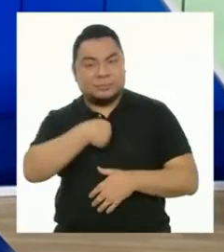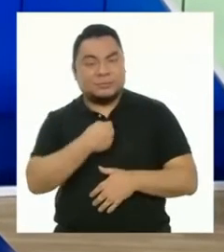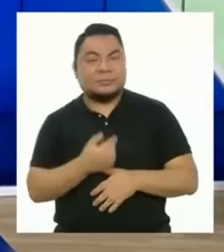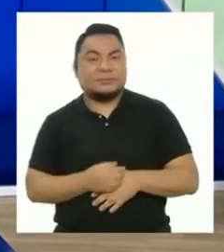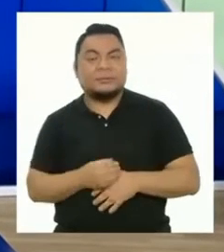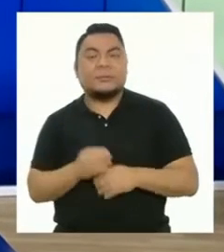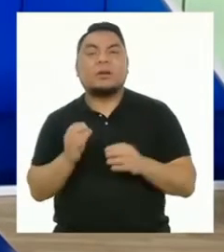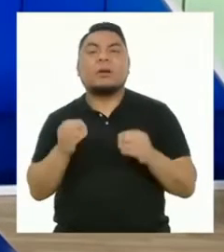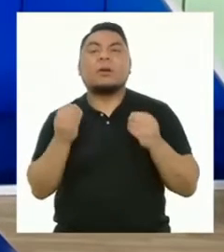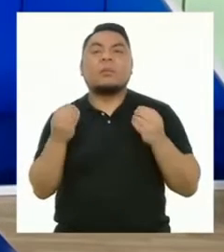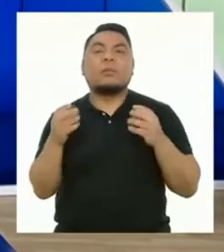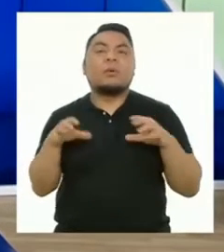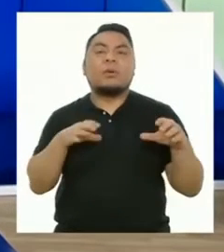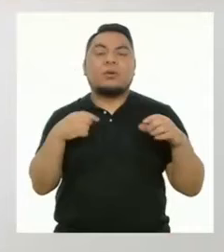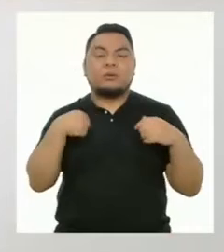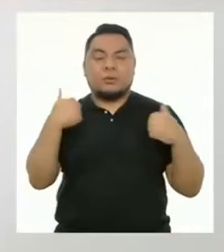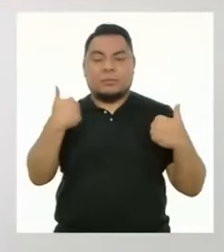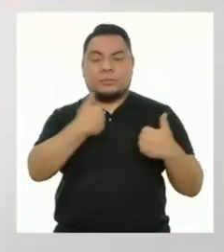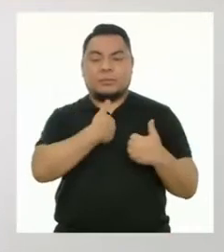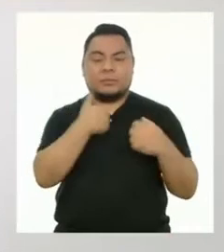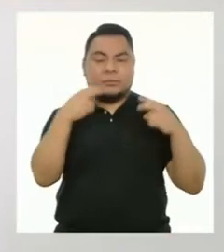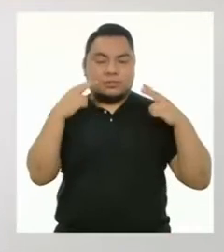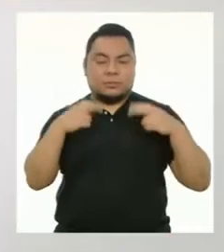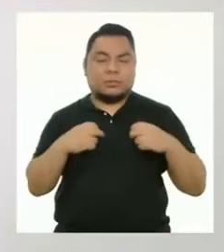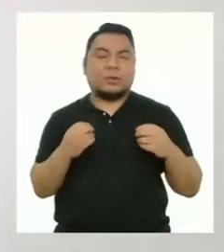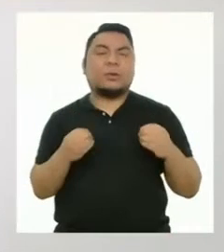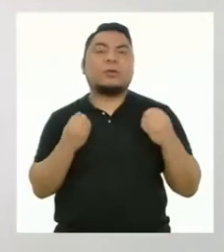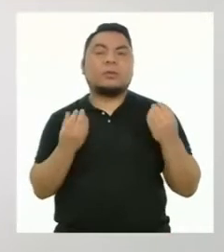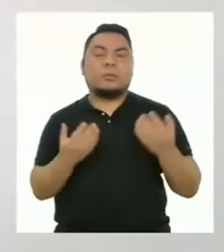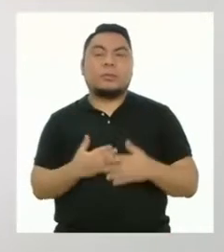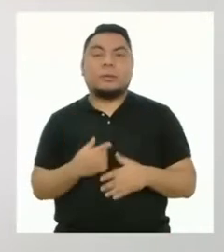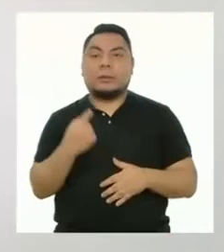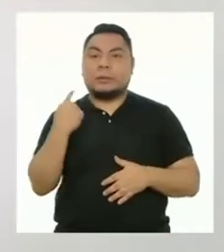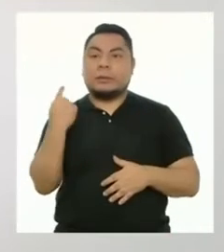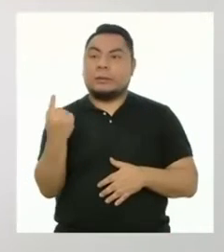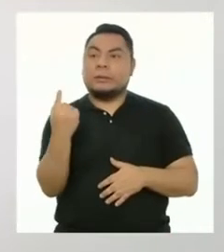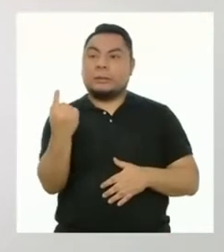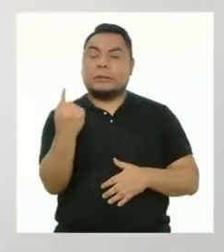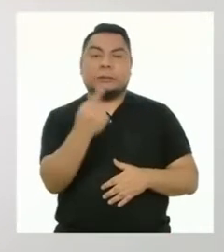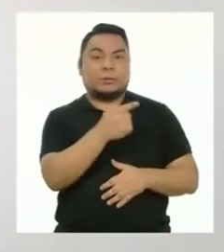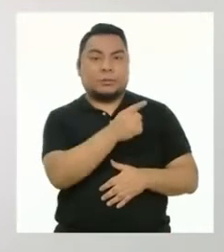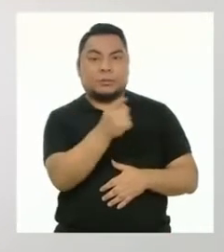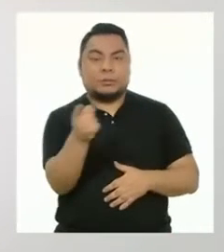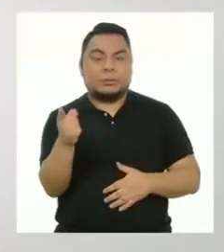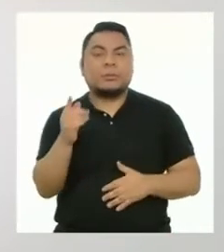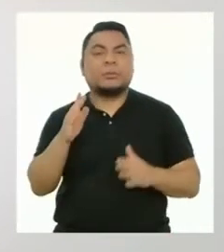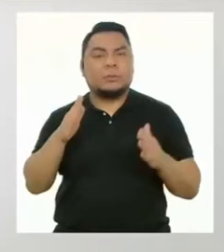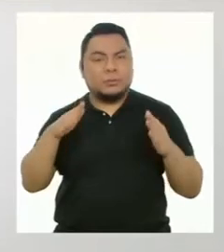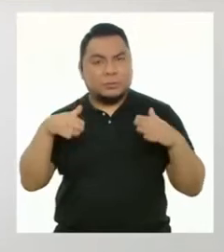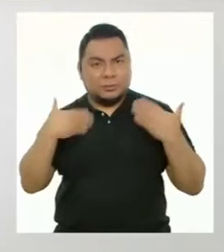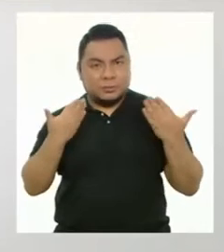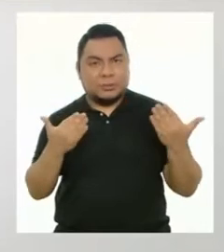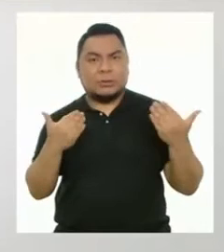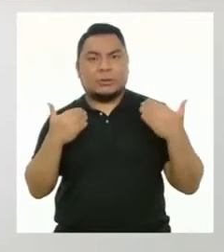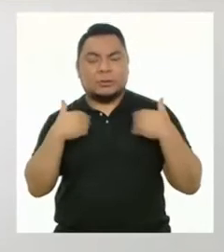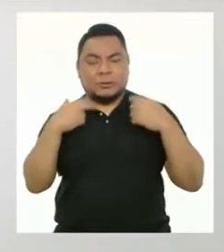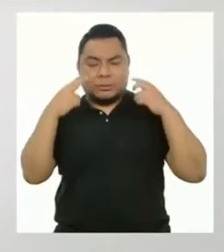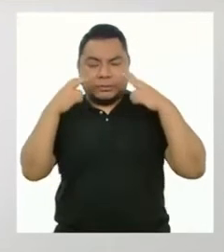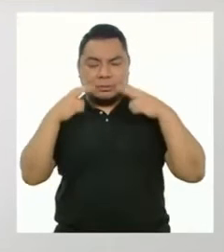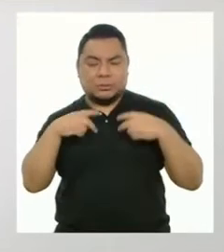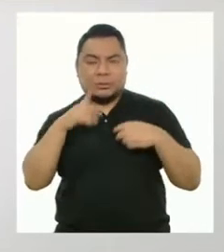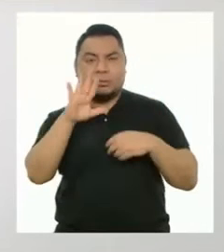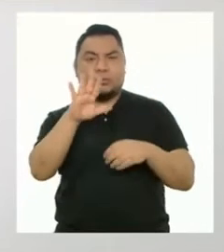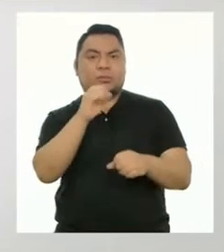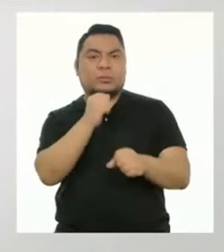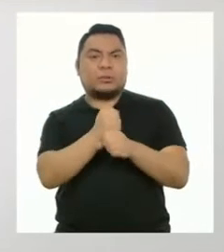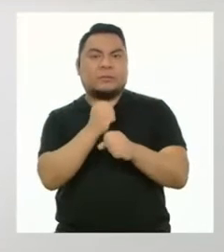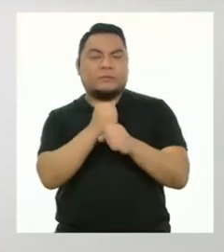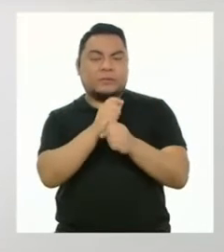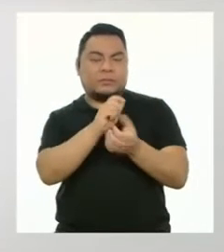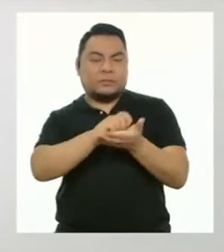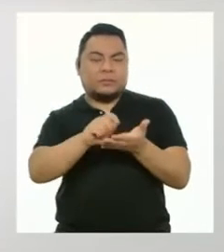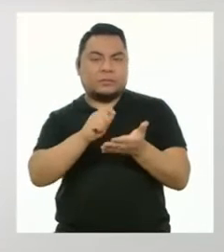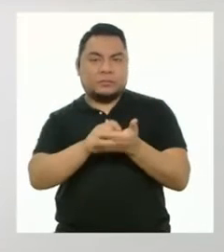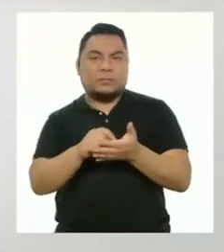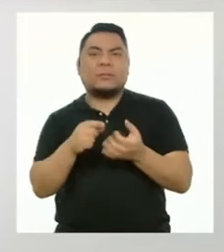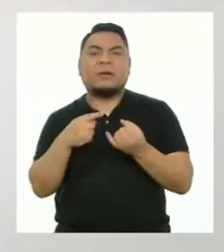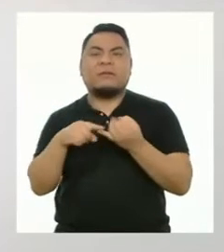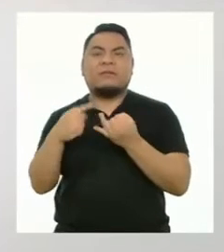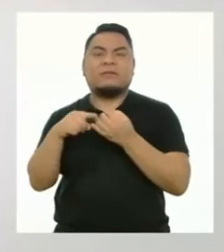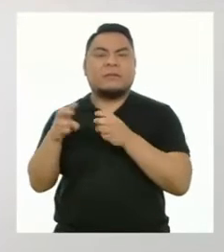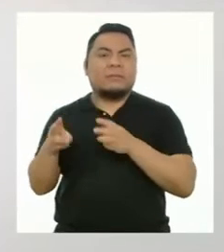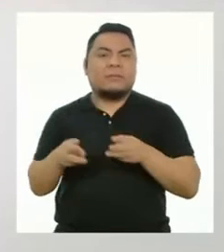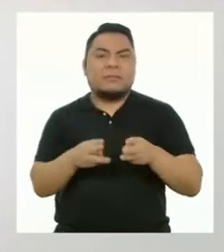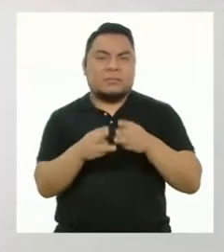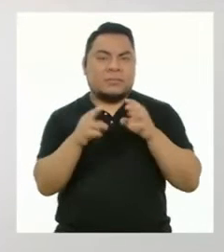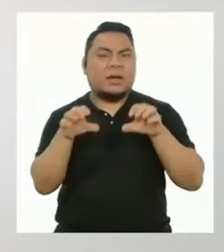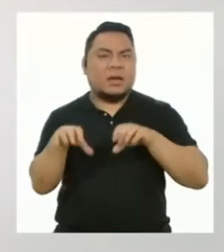¿Cómo podemos auto evaluarnos? Cada una y cada uno de ustedes puede y debe evaluar su trabajo. Hay muchas formas de hacerlo.